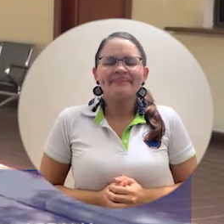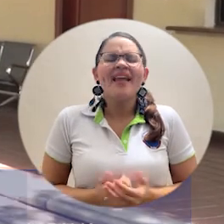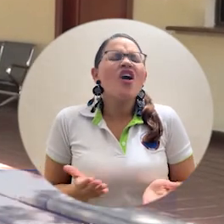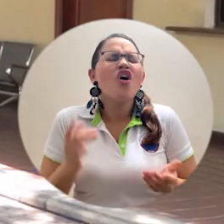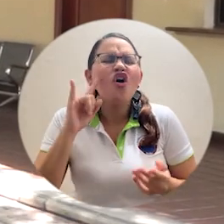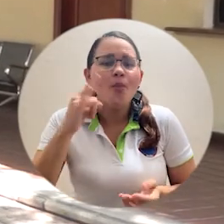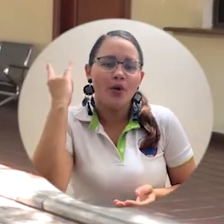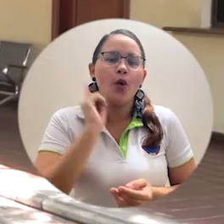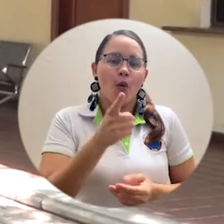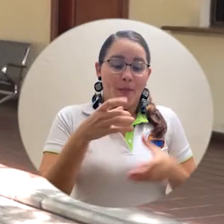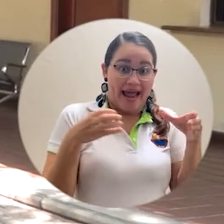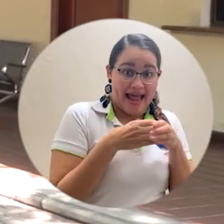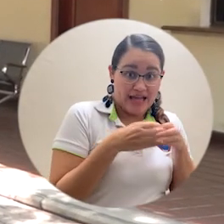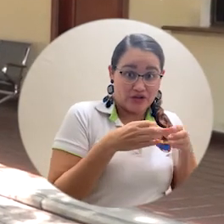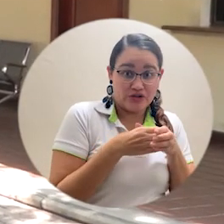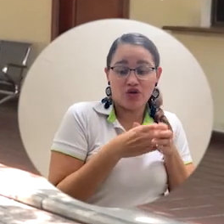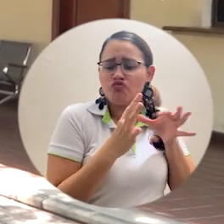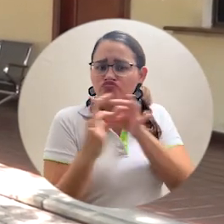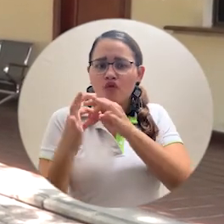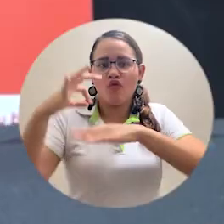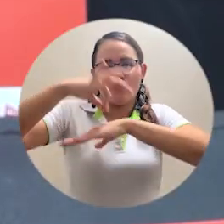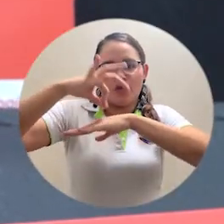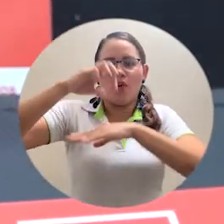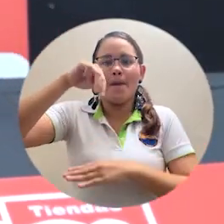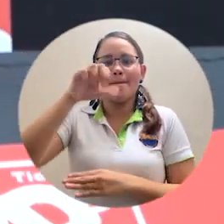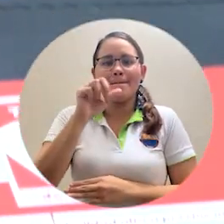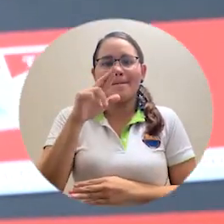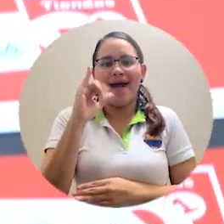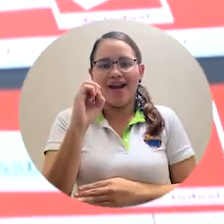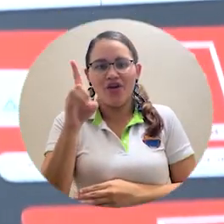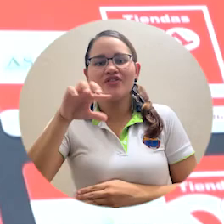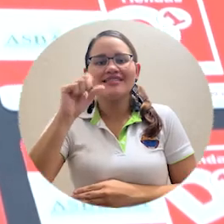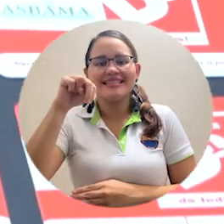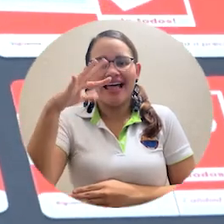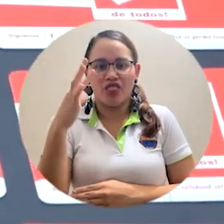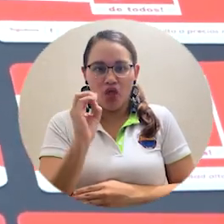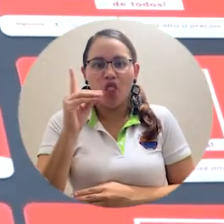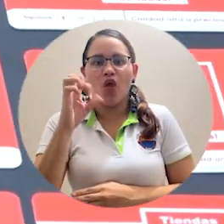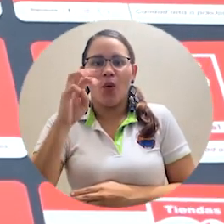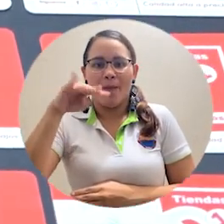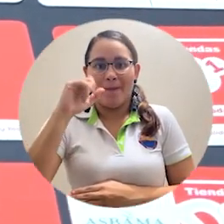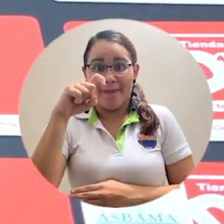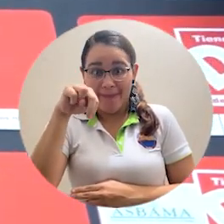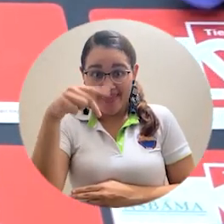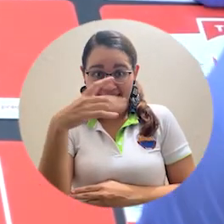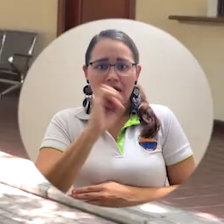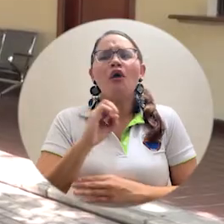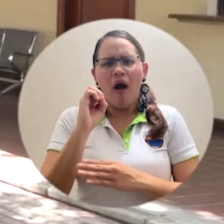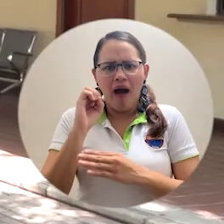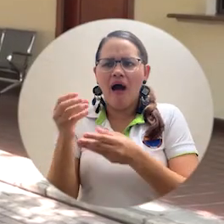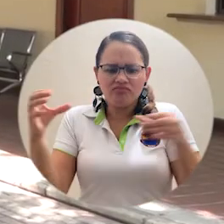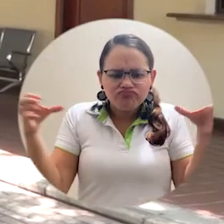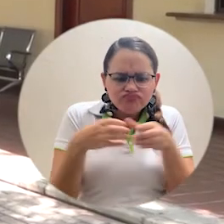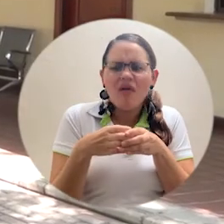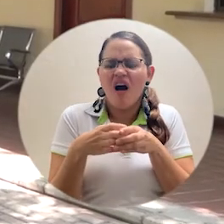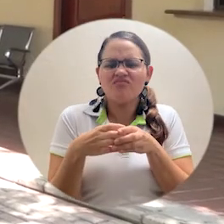la asociación con la Fundación Mario Santo Domingo. La idea es tratar de beneficiar con estos bonos a la comunidad